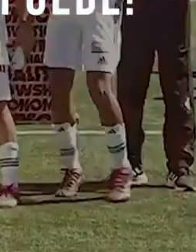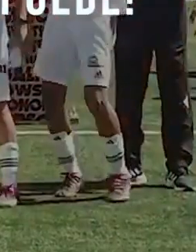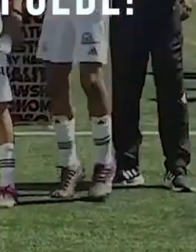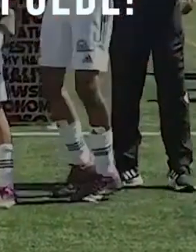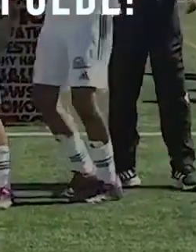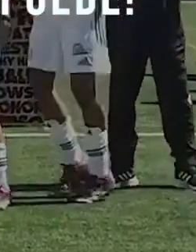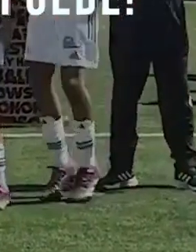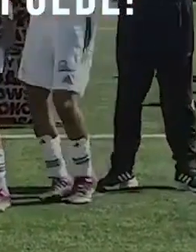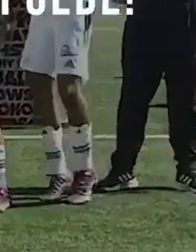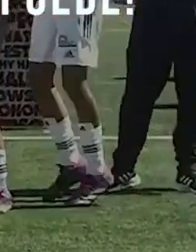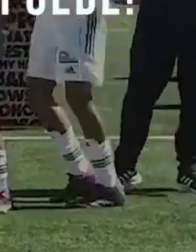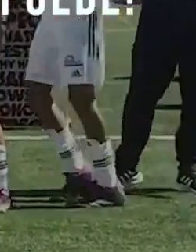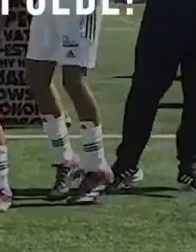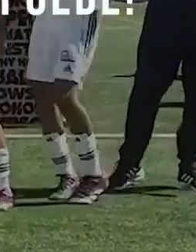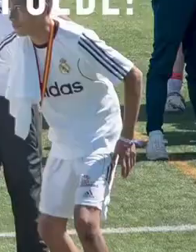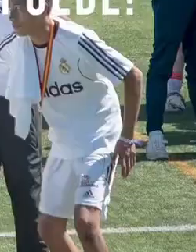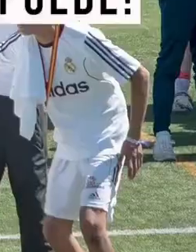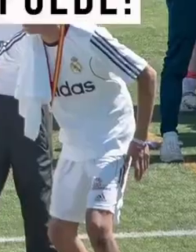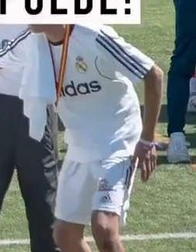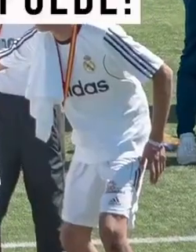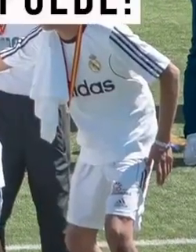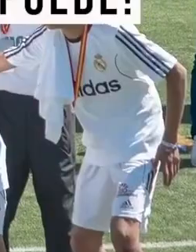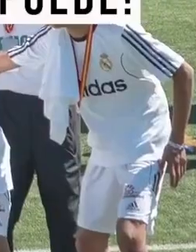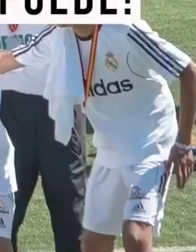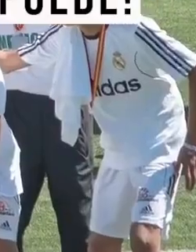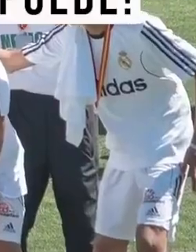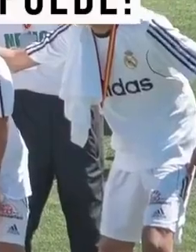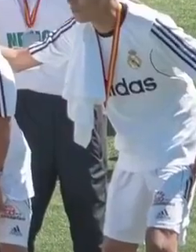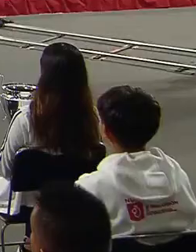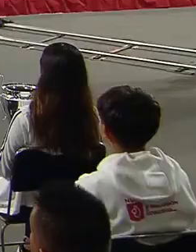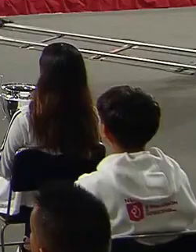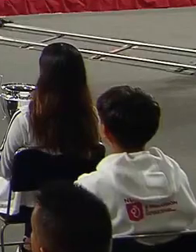Es importante seguir soñando y saber que sí se puede.